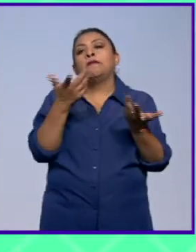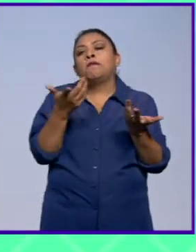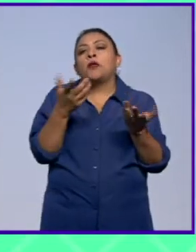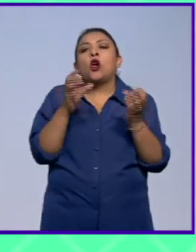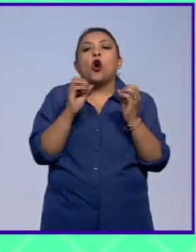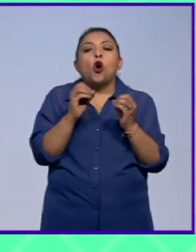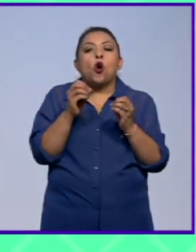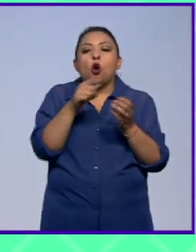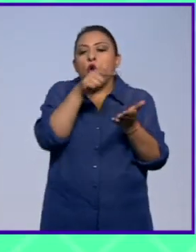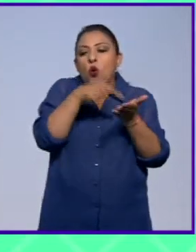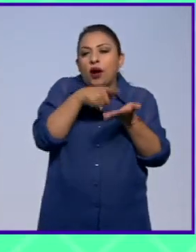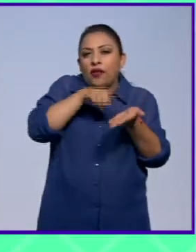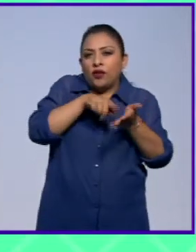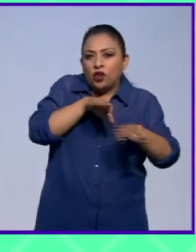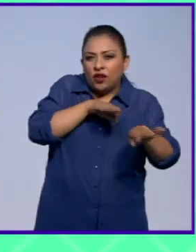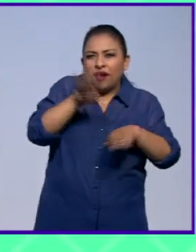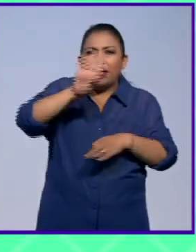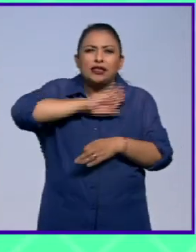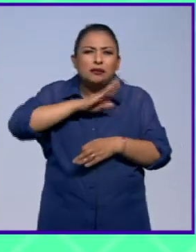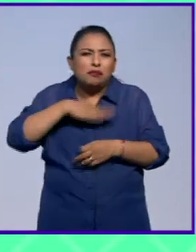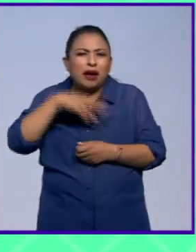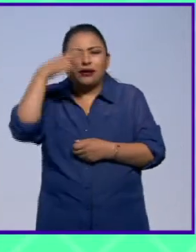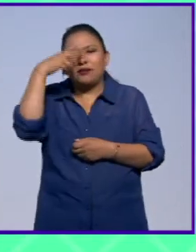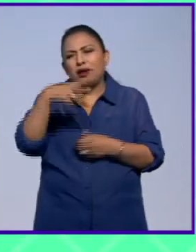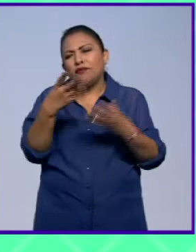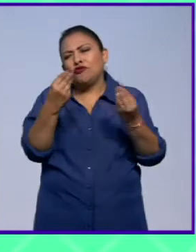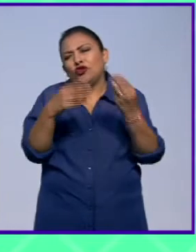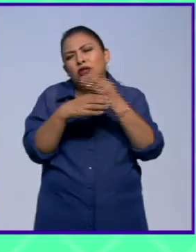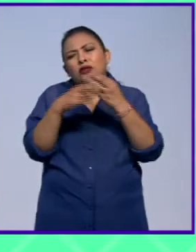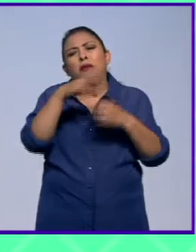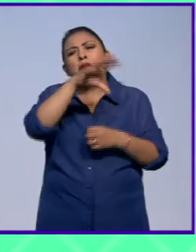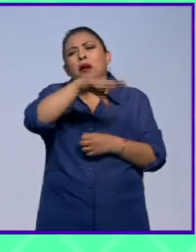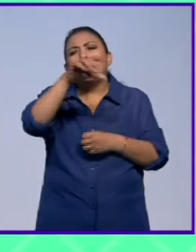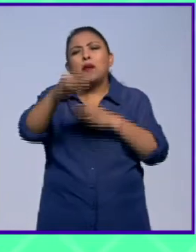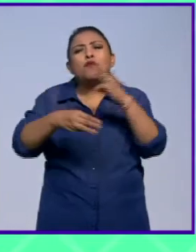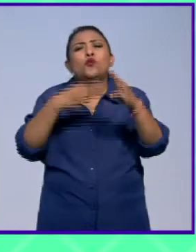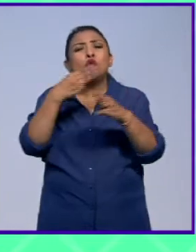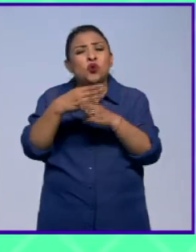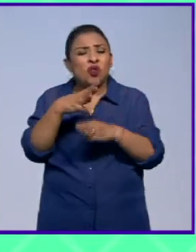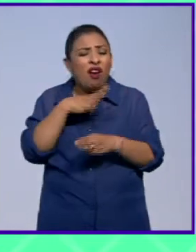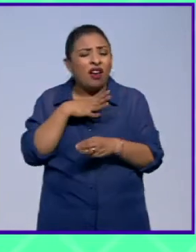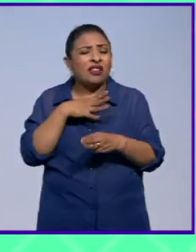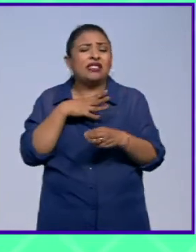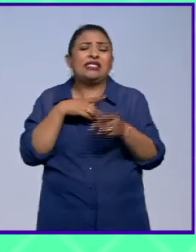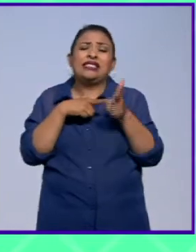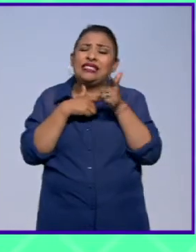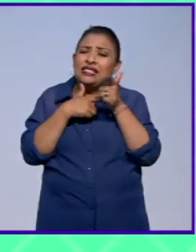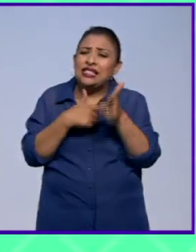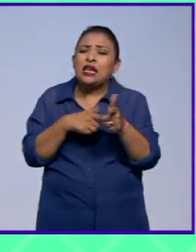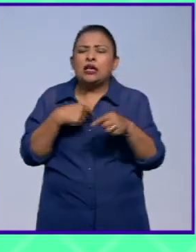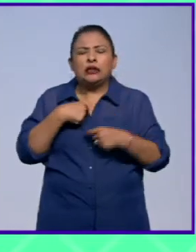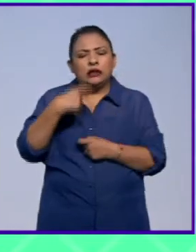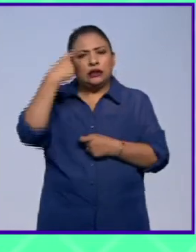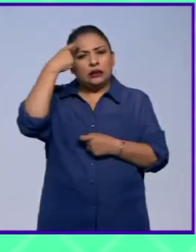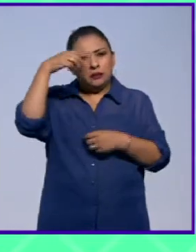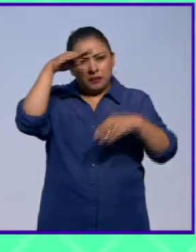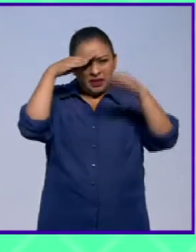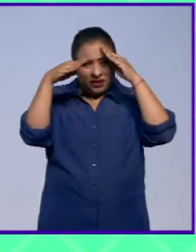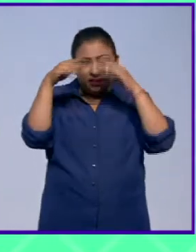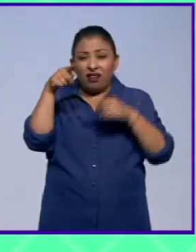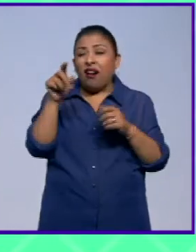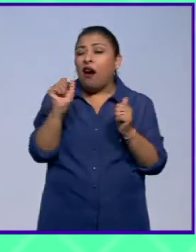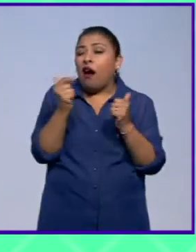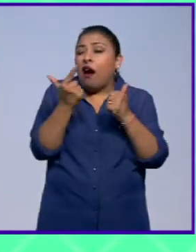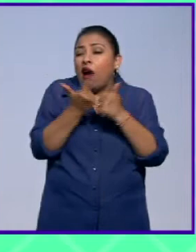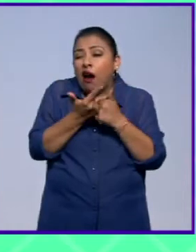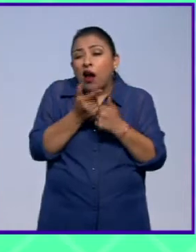trabajamos en España en México en muchas otras partes del mundo permanentemente estarnos preguntando sobre hay